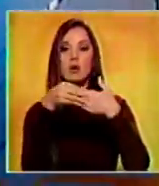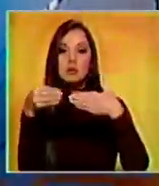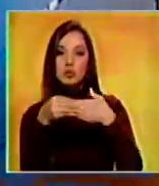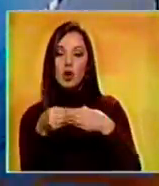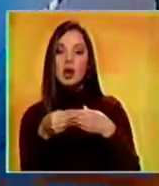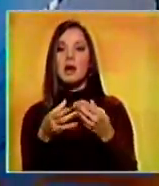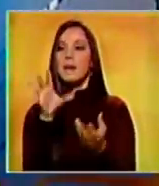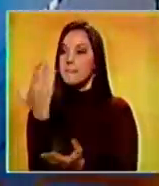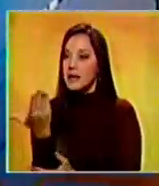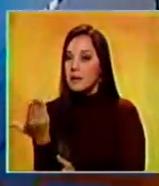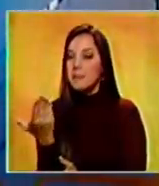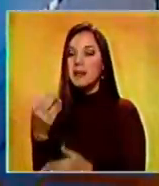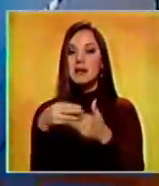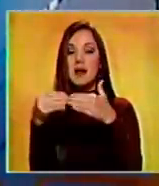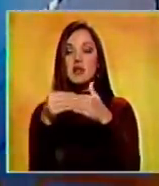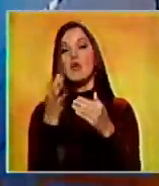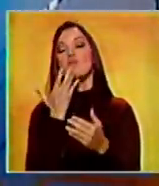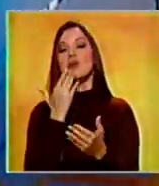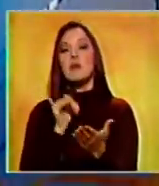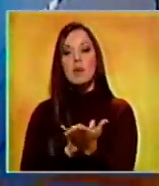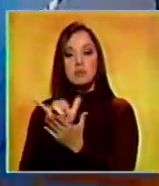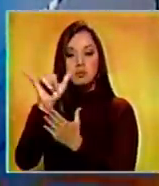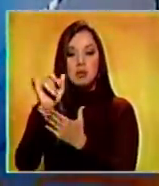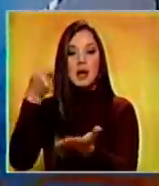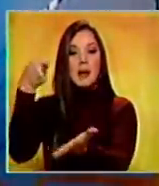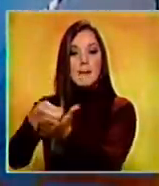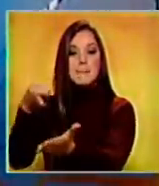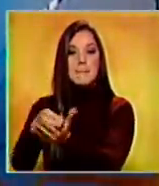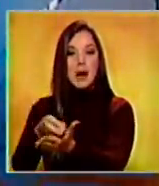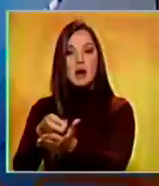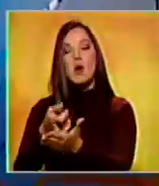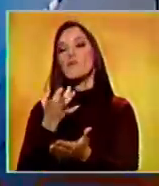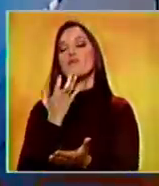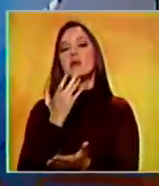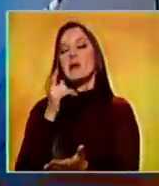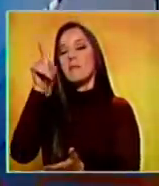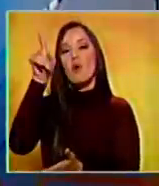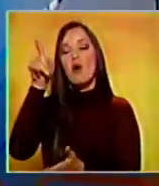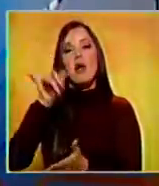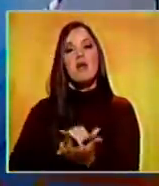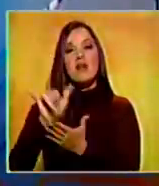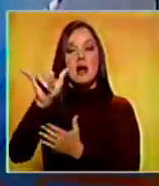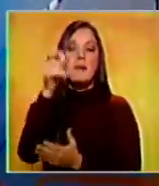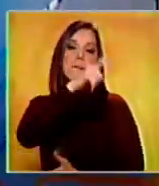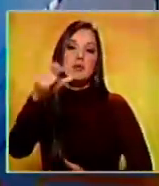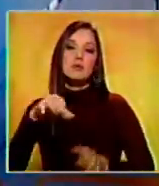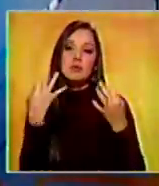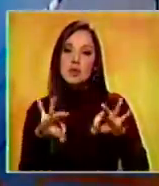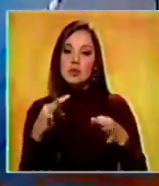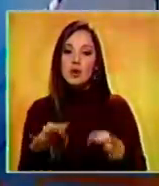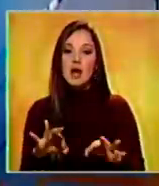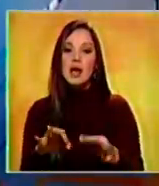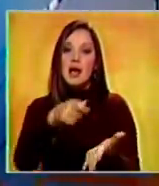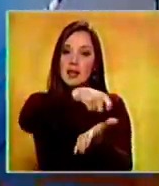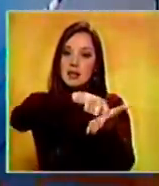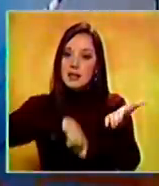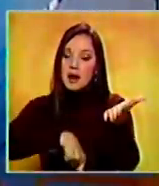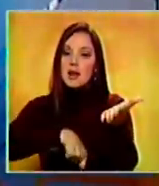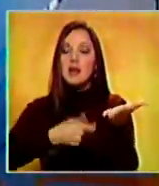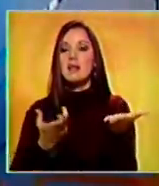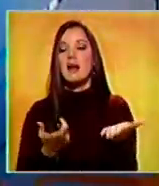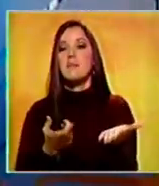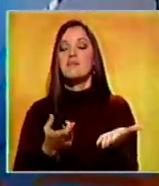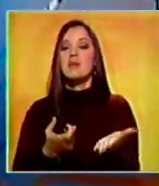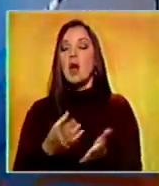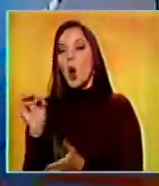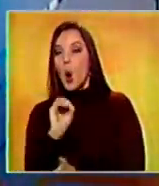para la solicitud de divisas destinadas al pago a proveedores en el exterior que realicen personas naturales a través de tarjetas de crédito y